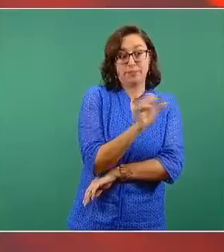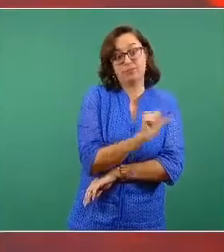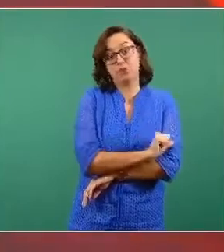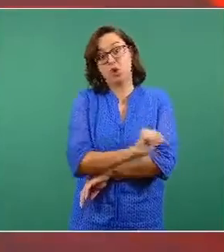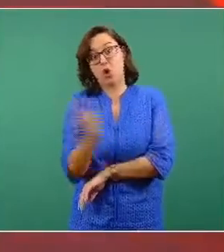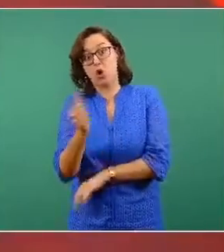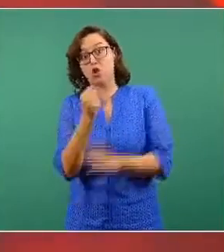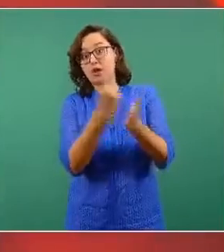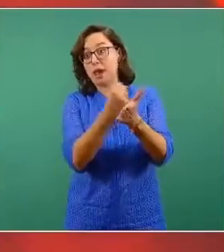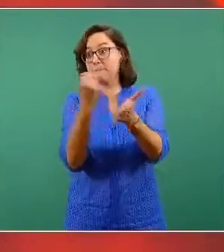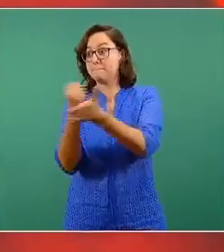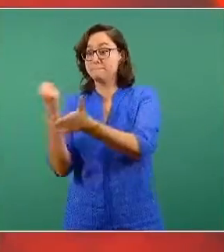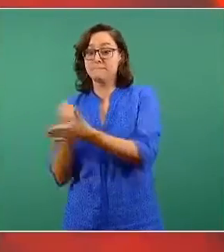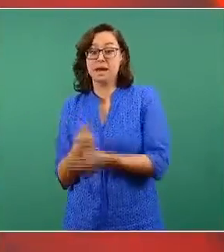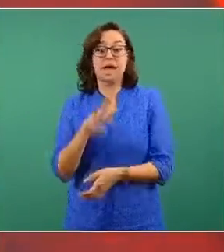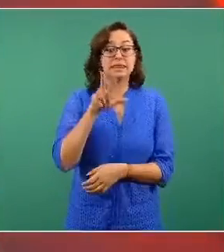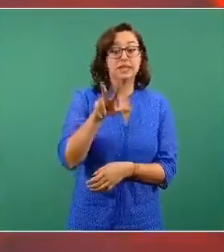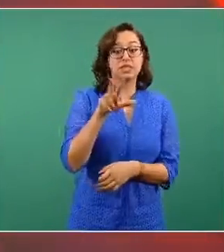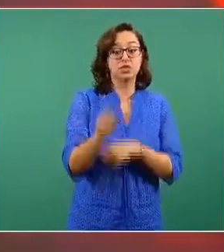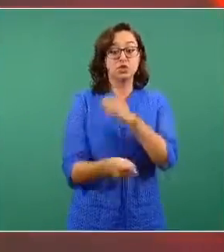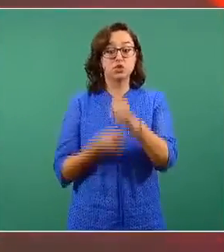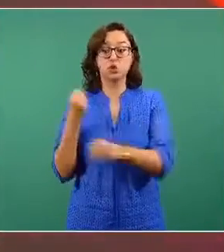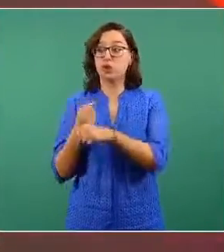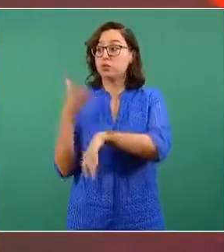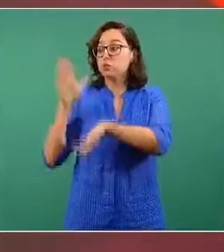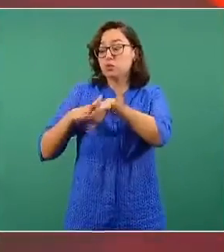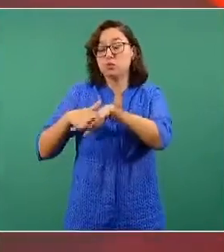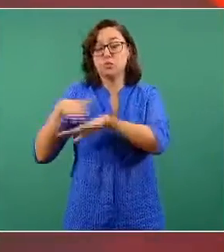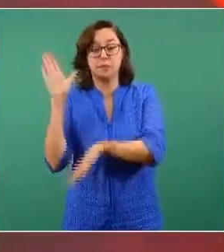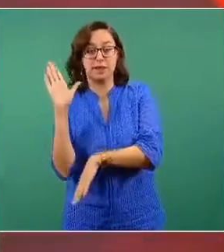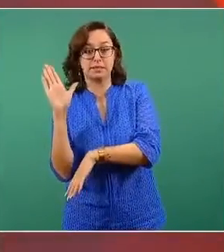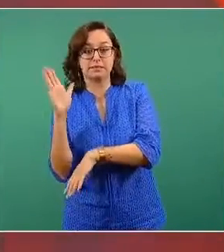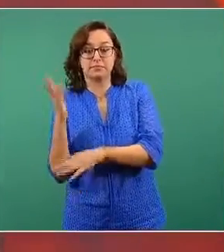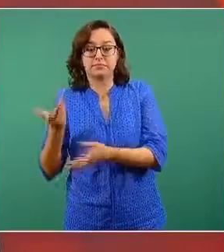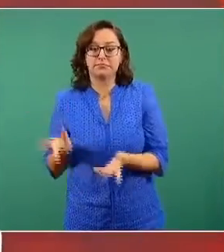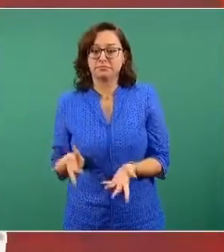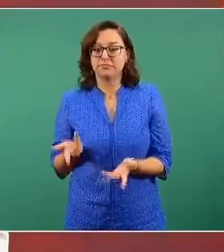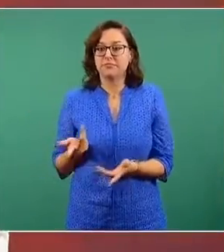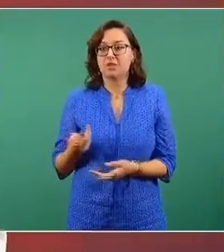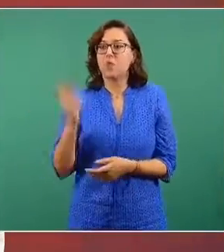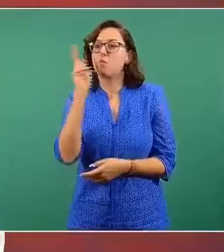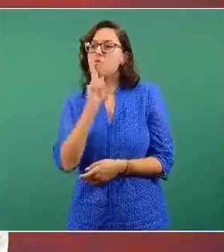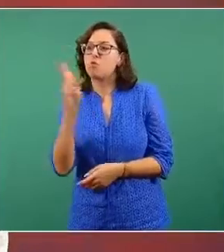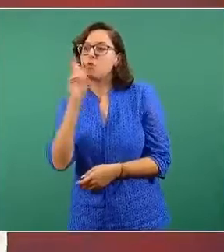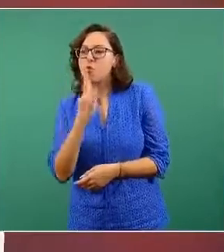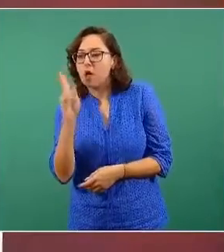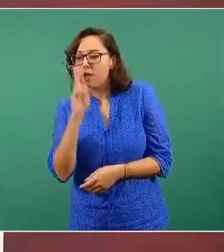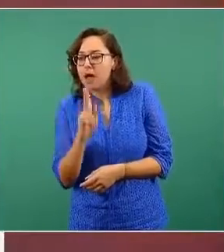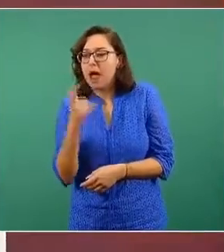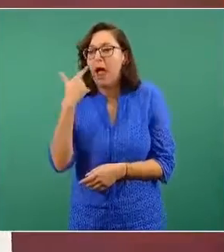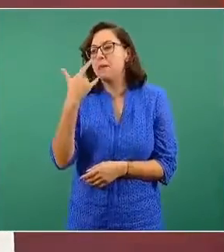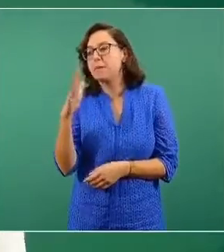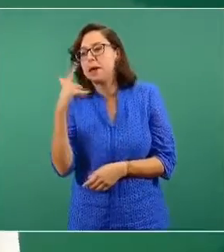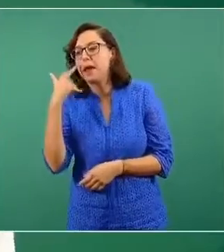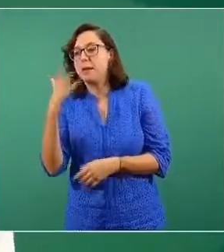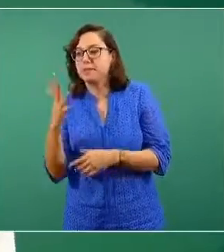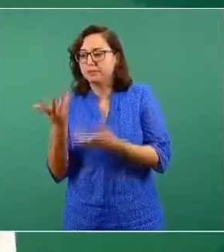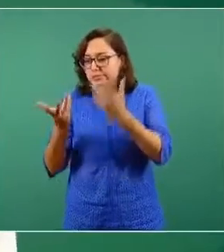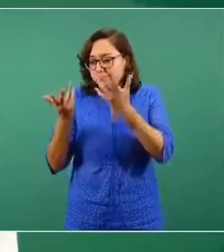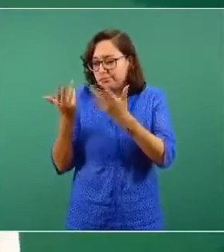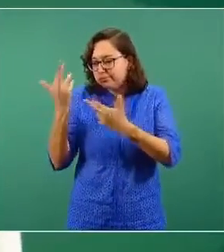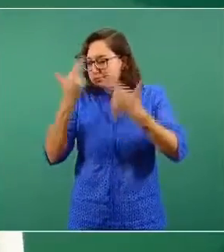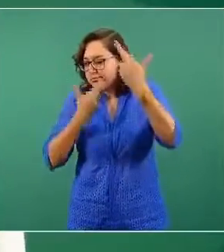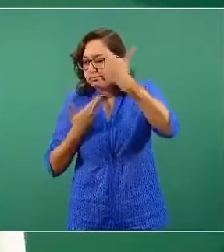18 años en adelante. Por lo tanto, no existe evidencia científica directa de la seguridad y la